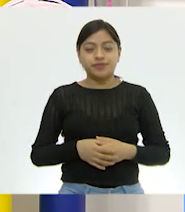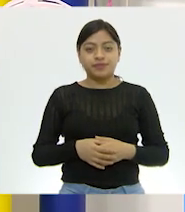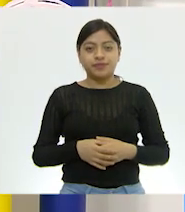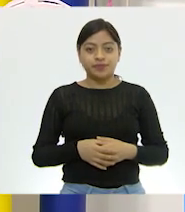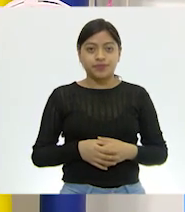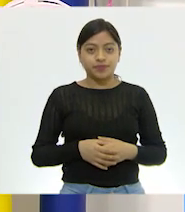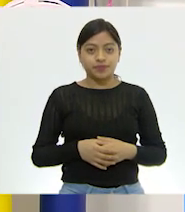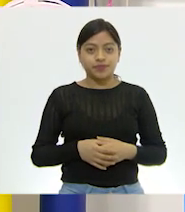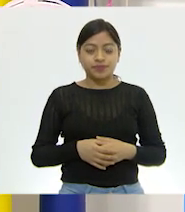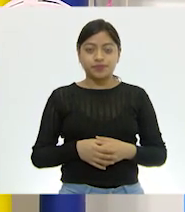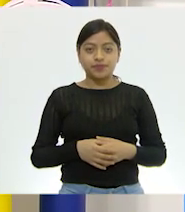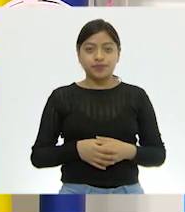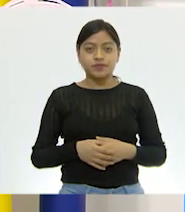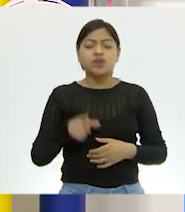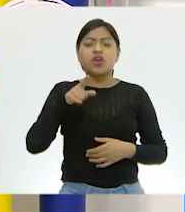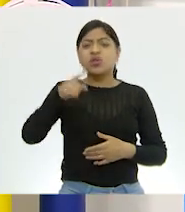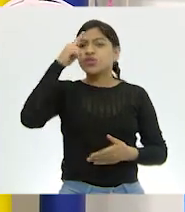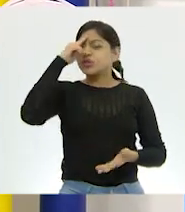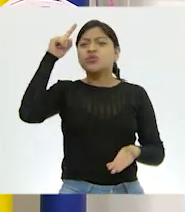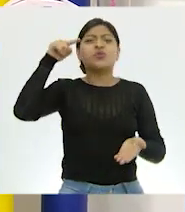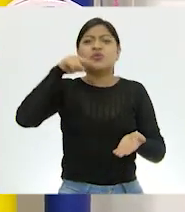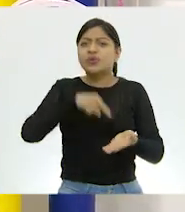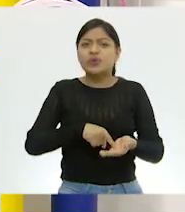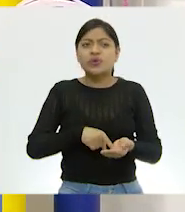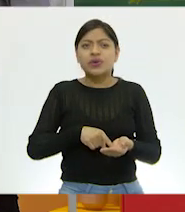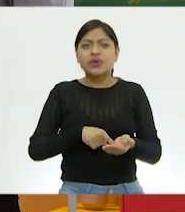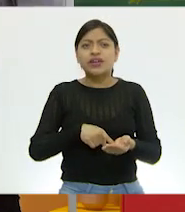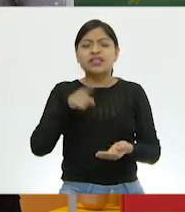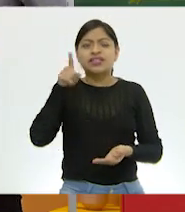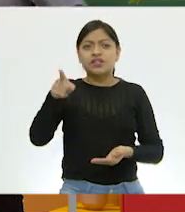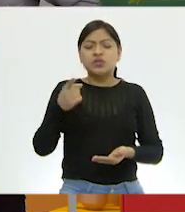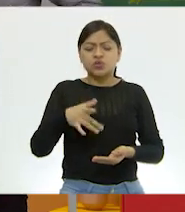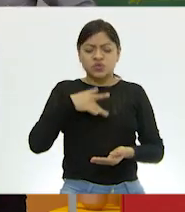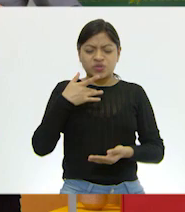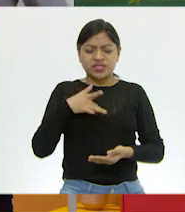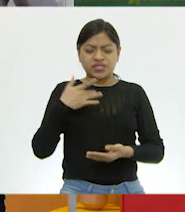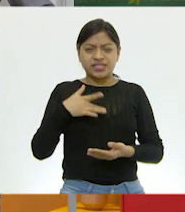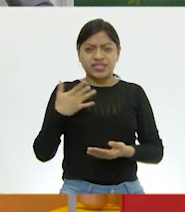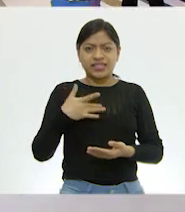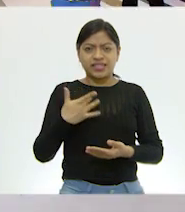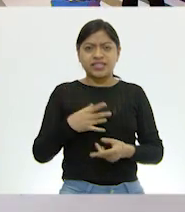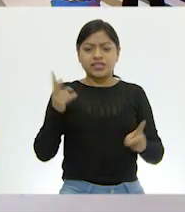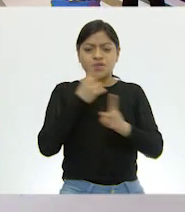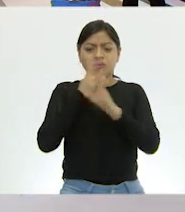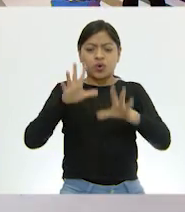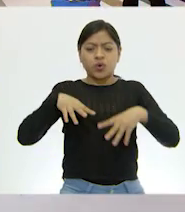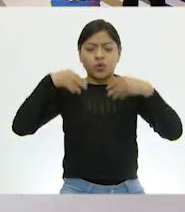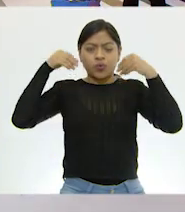Y ¿tú crees que podrías sentir cómo funcionan tus pulmones cada vez que respiras?